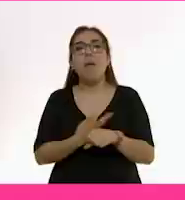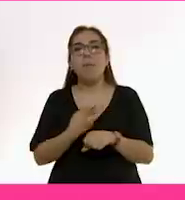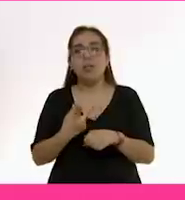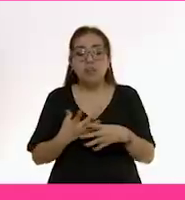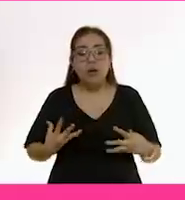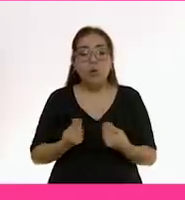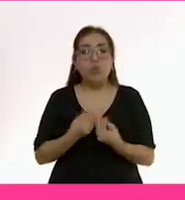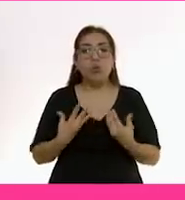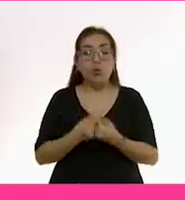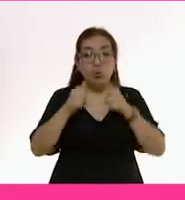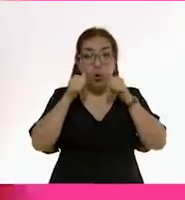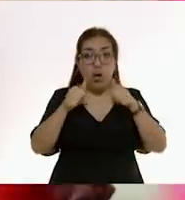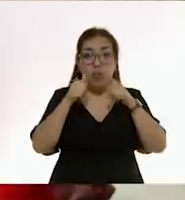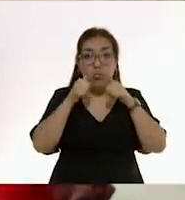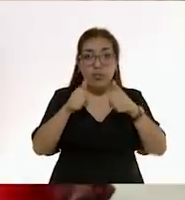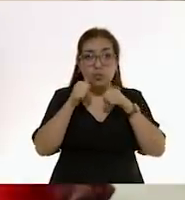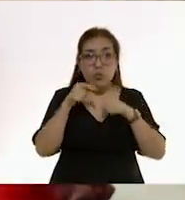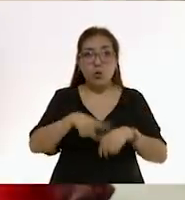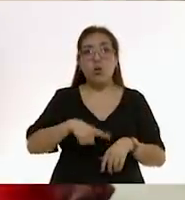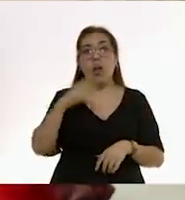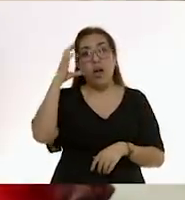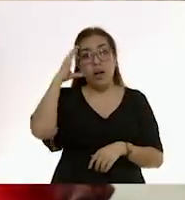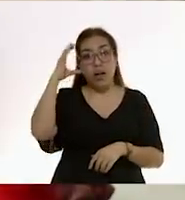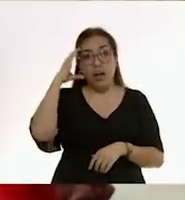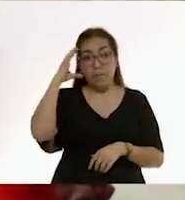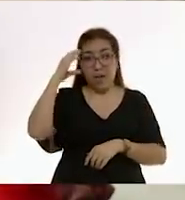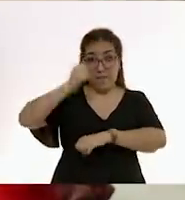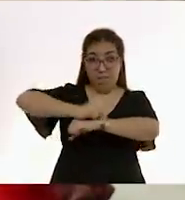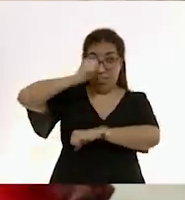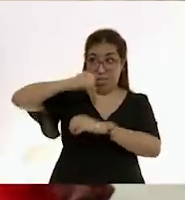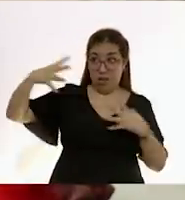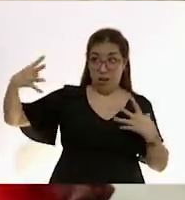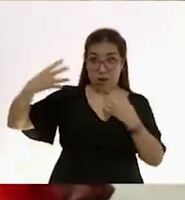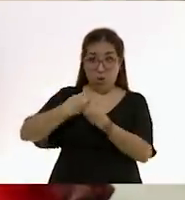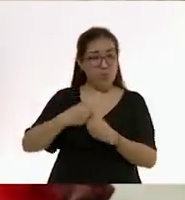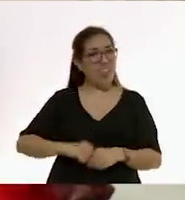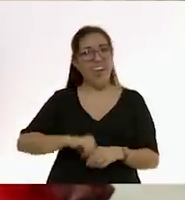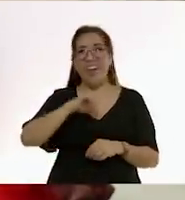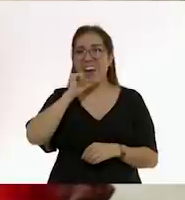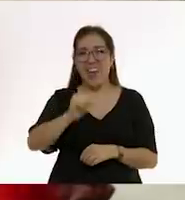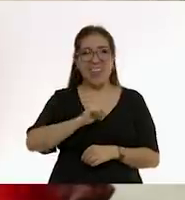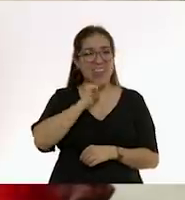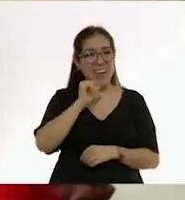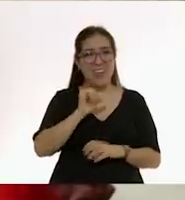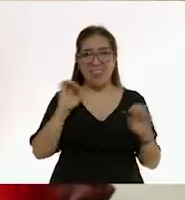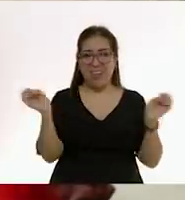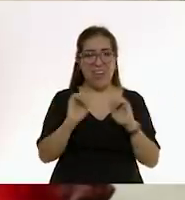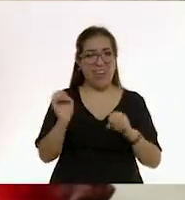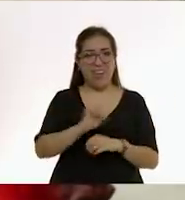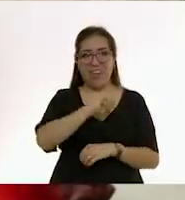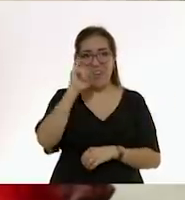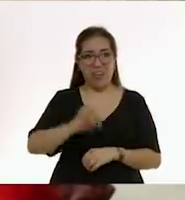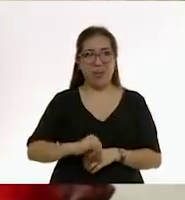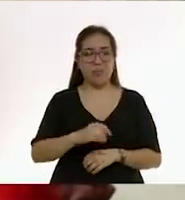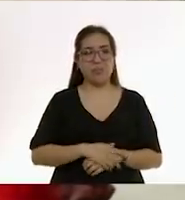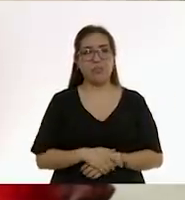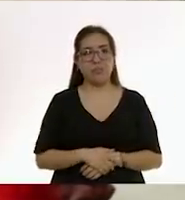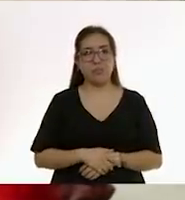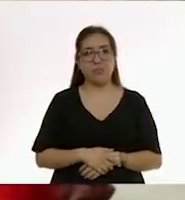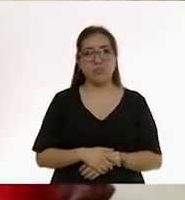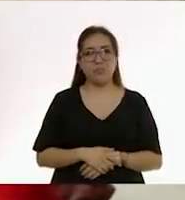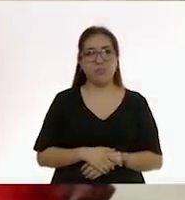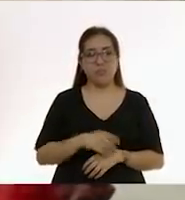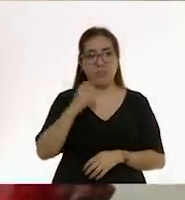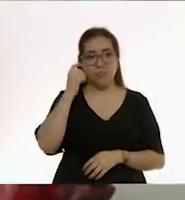Mantén la cuna lejos de ventanas, lejos de muebles, de cualquier cosa que podría caer encima del bebé y evita poner o